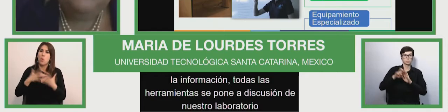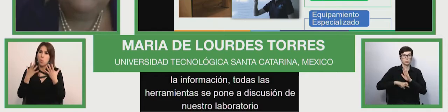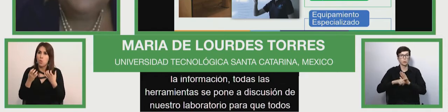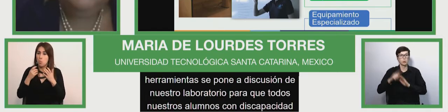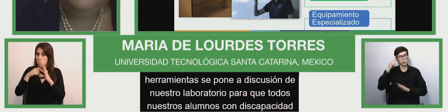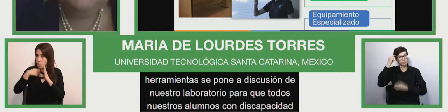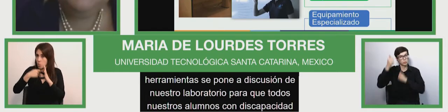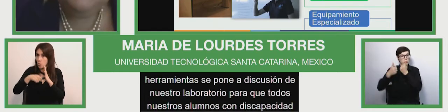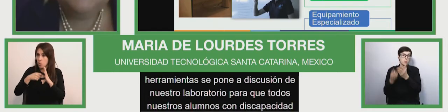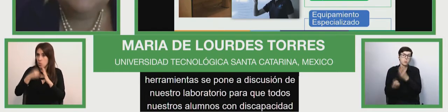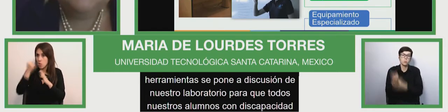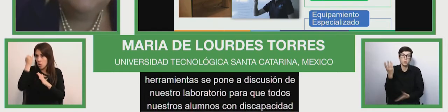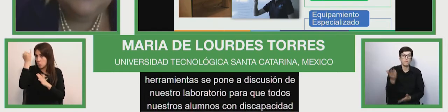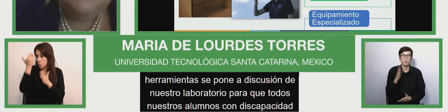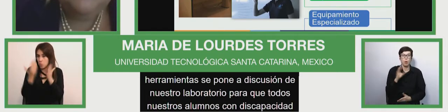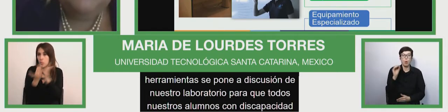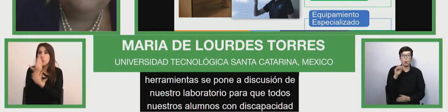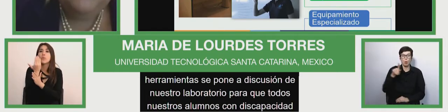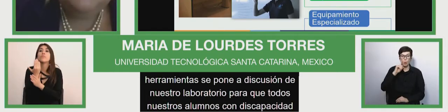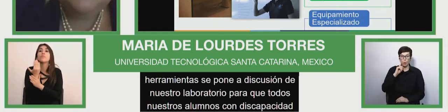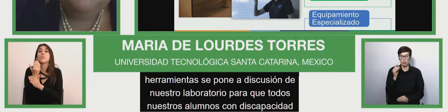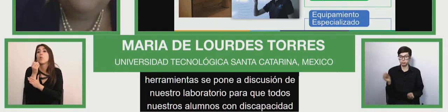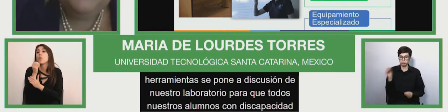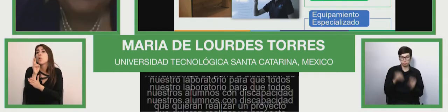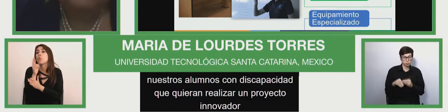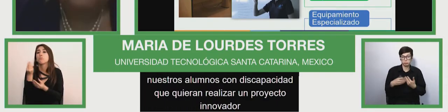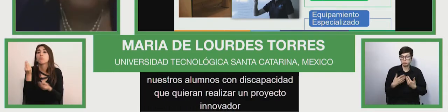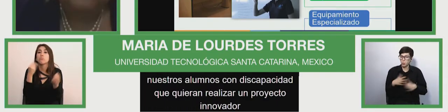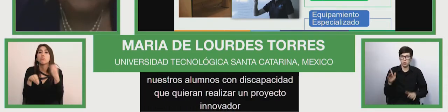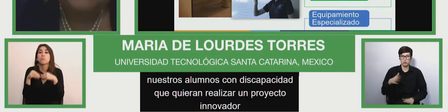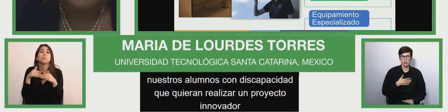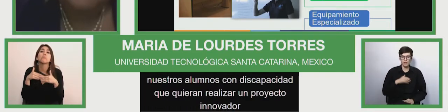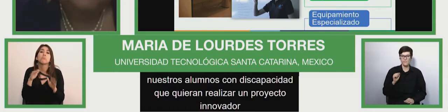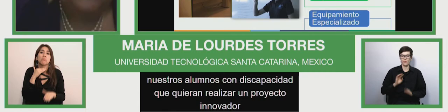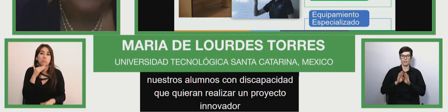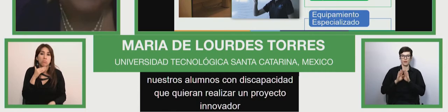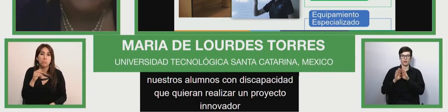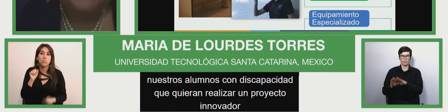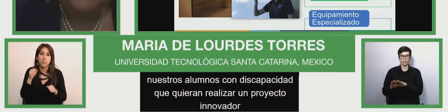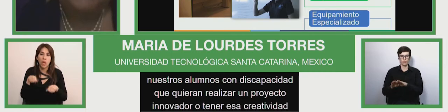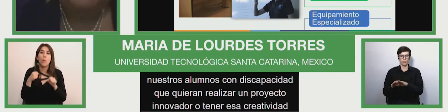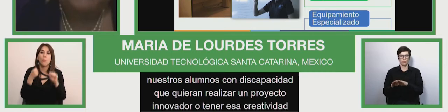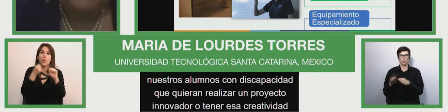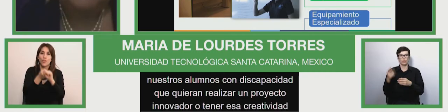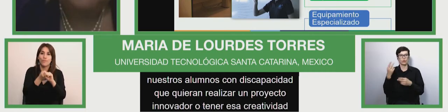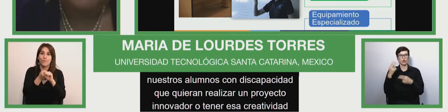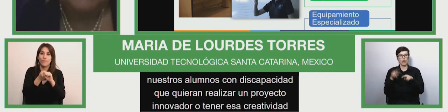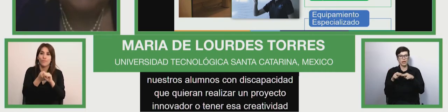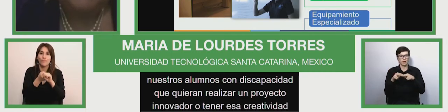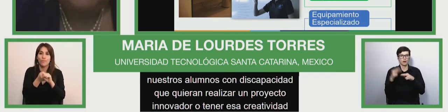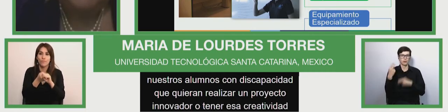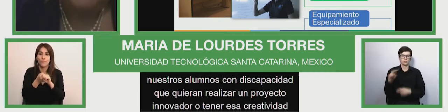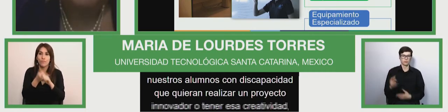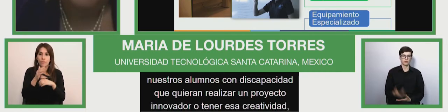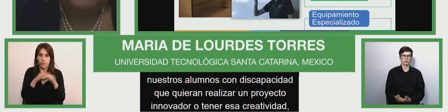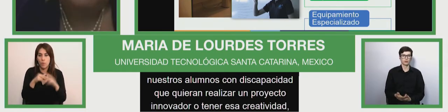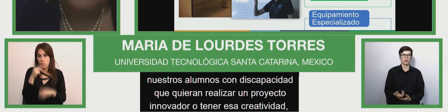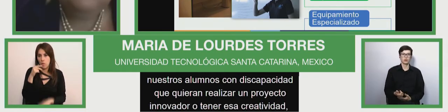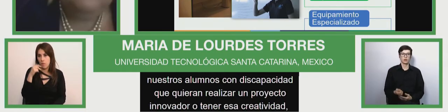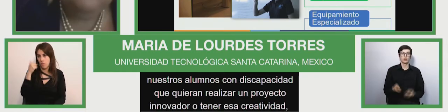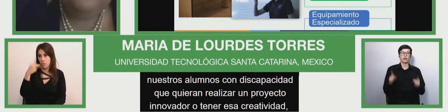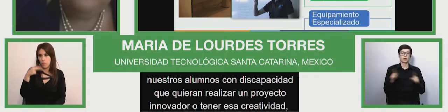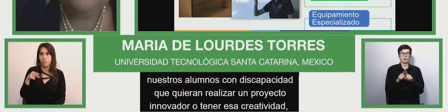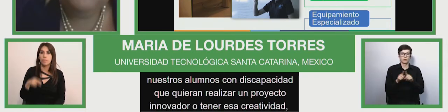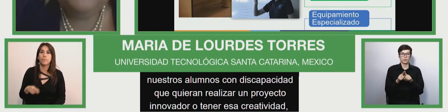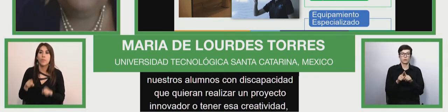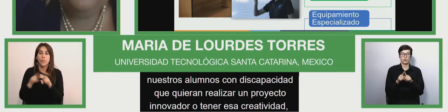o tener esta creatividad puedan ser apoyados con este tipo de herramientas en el caso de los